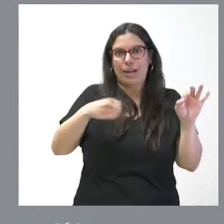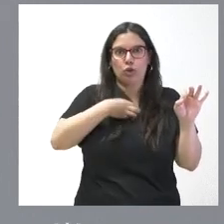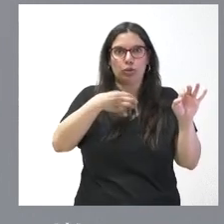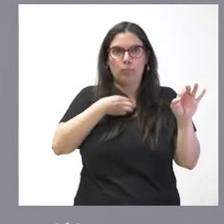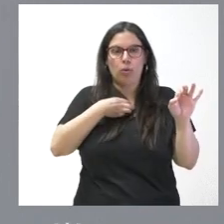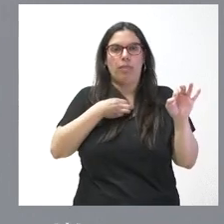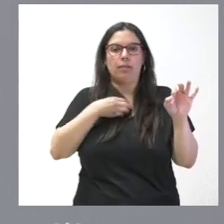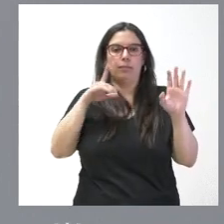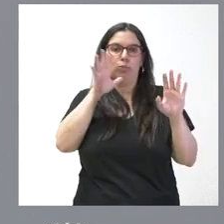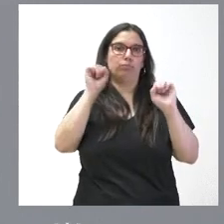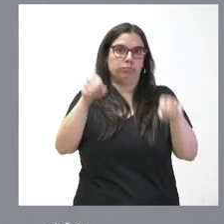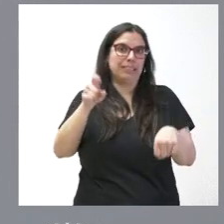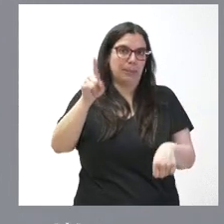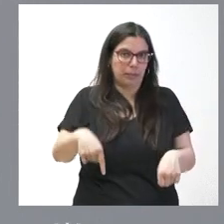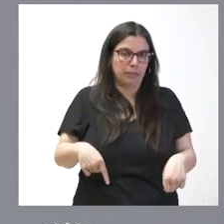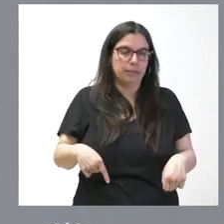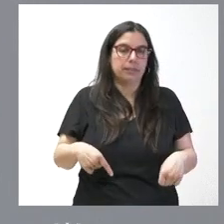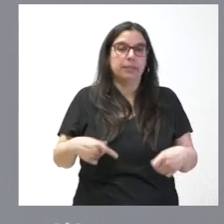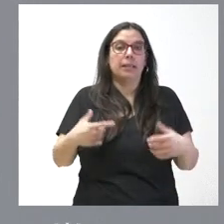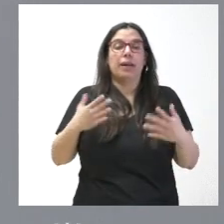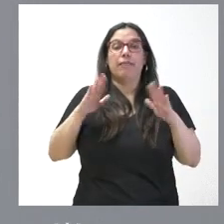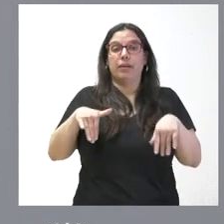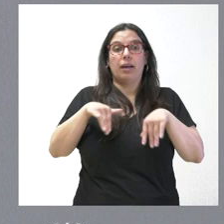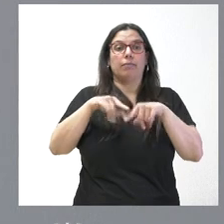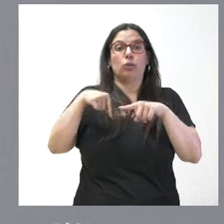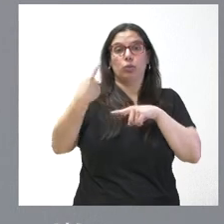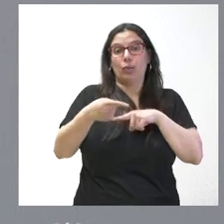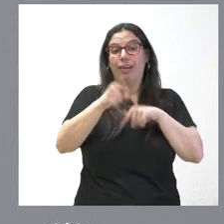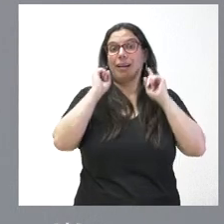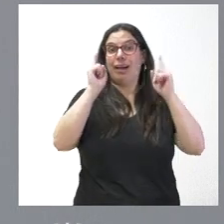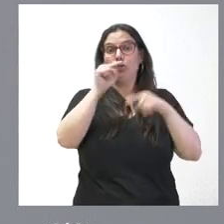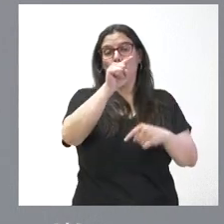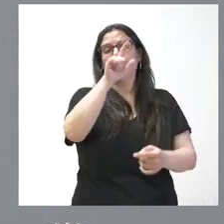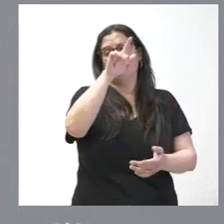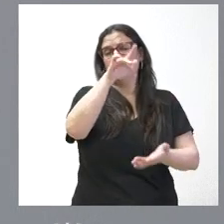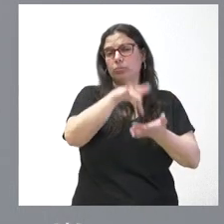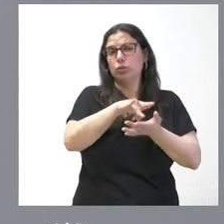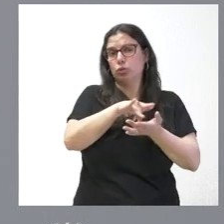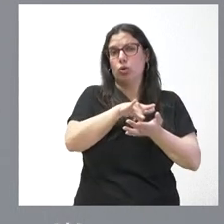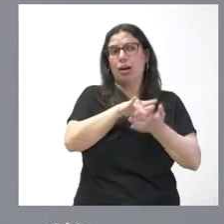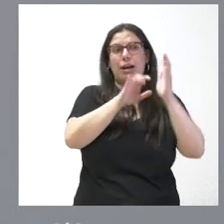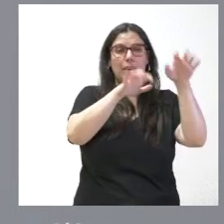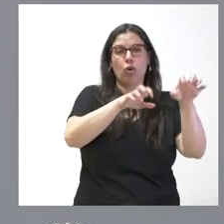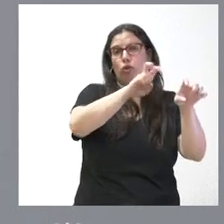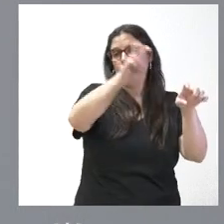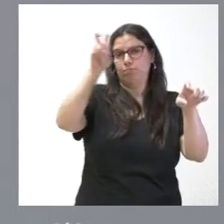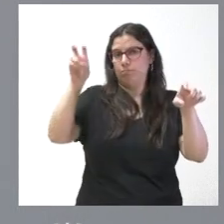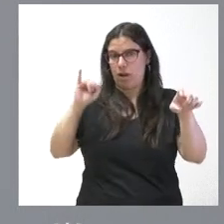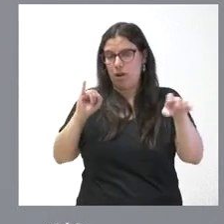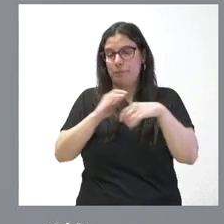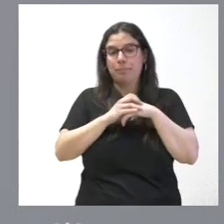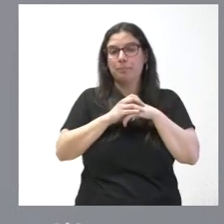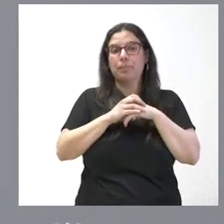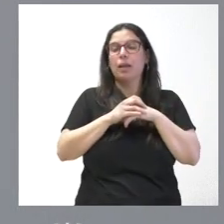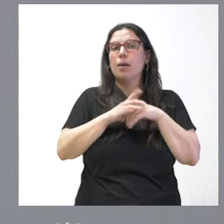dificultado estas circunstancias esto ha hecho que desgraciadamente este caso pues ha ocurrido en más circunstancias de las que podría parecer esto no